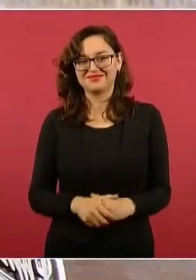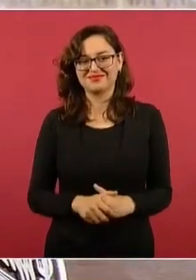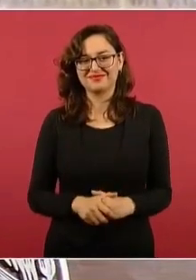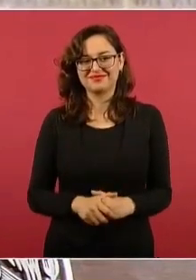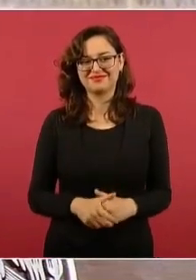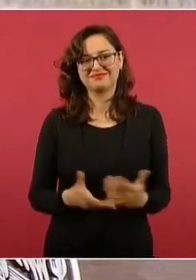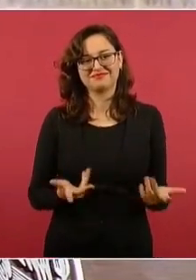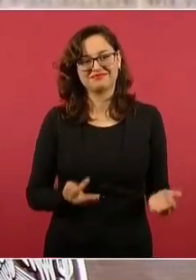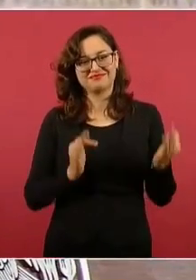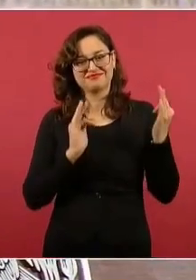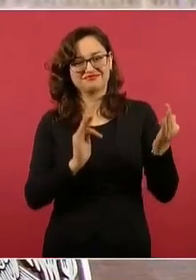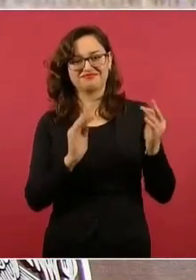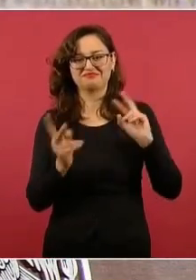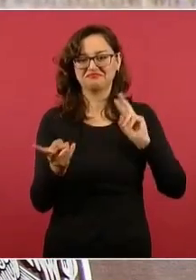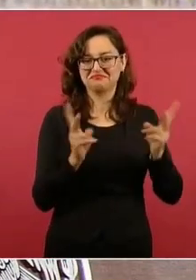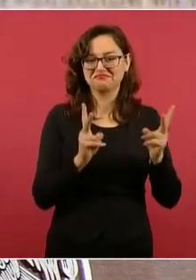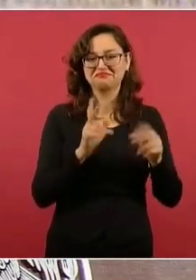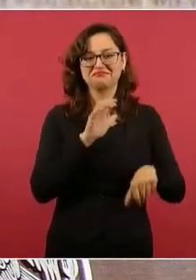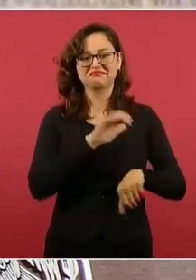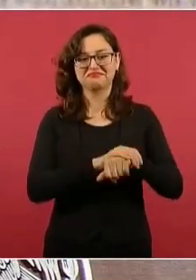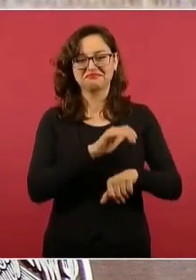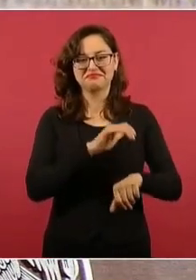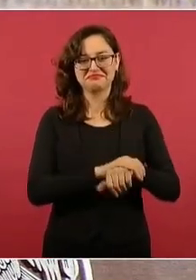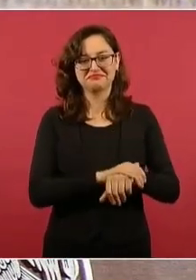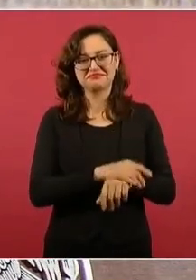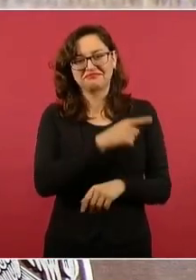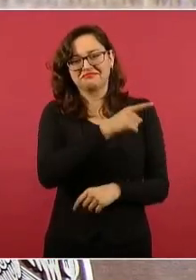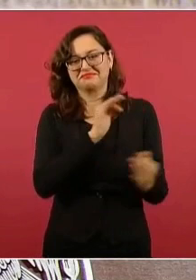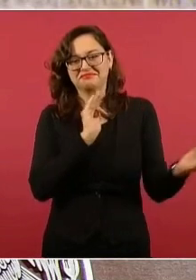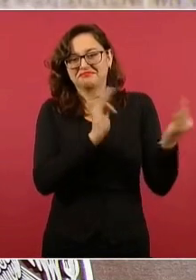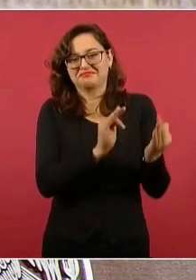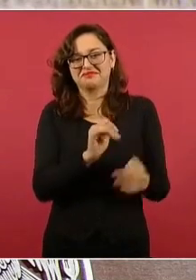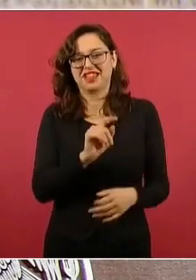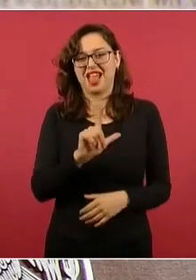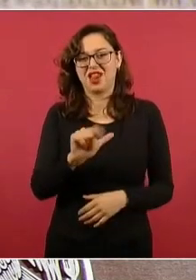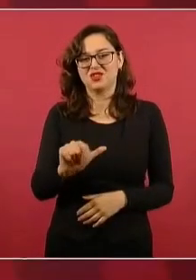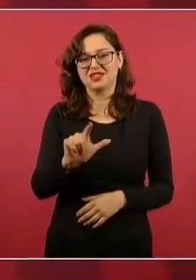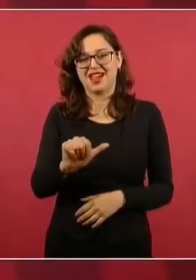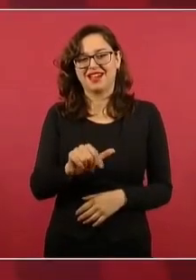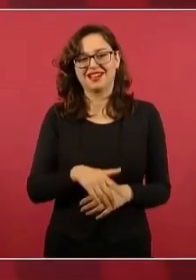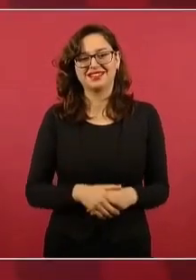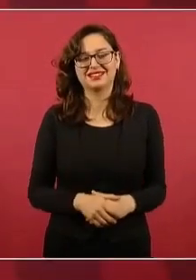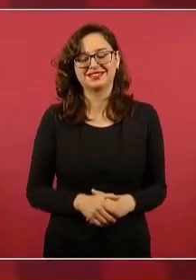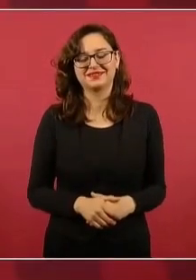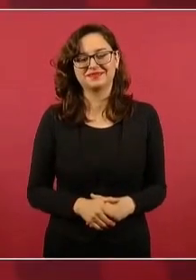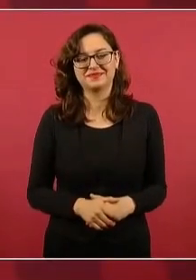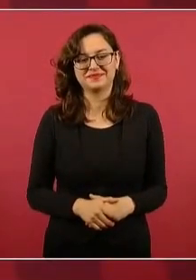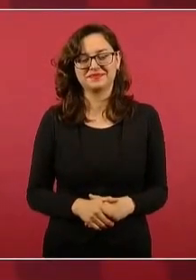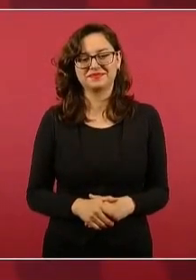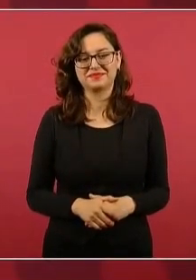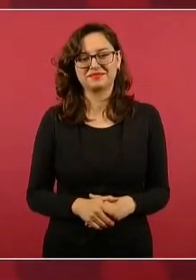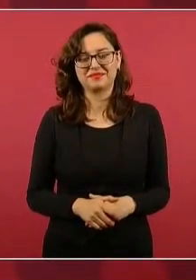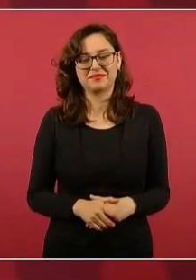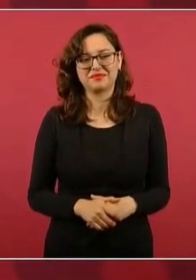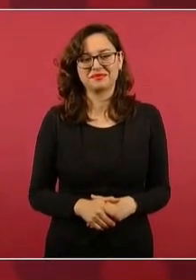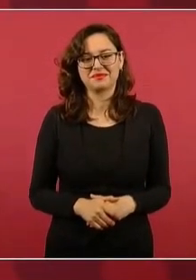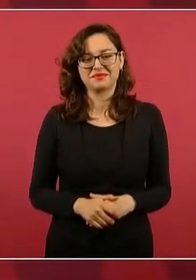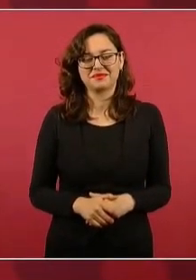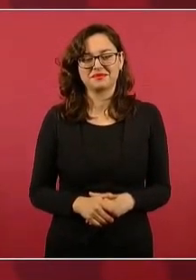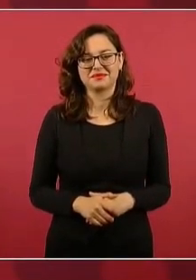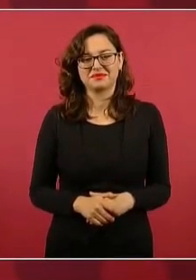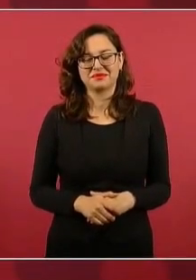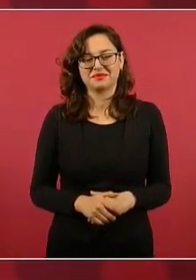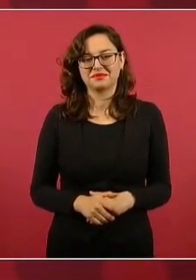amigos, vecinos de Los Ángeles, que es